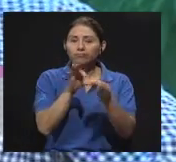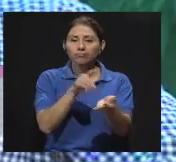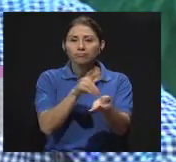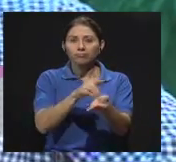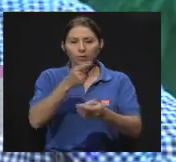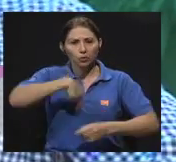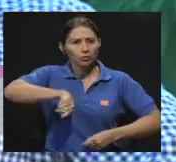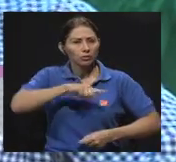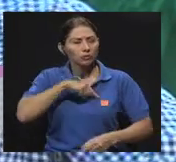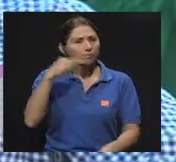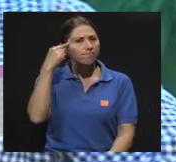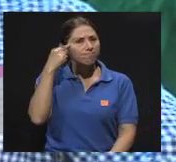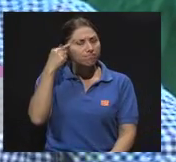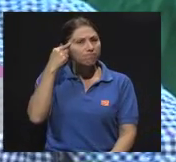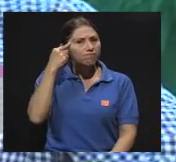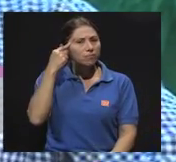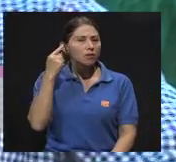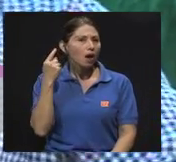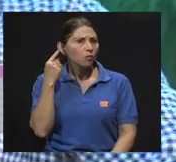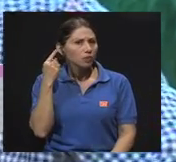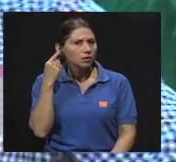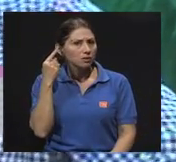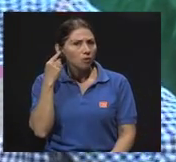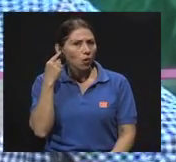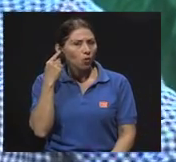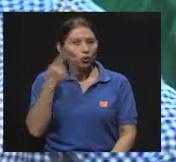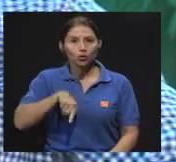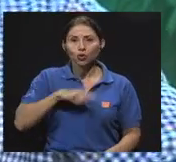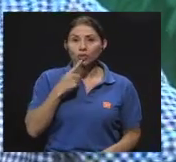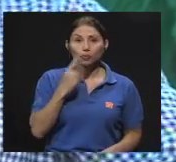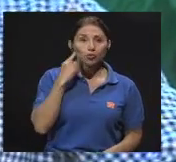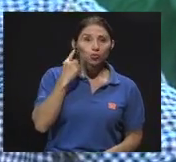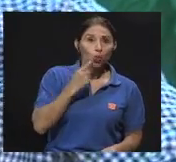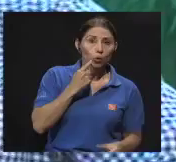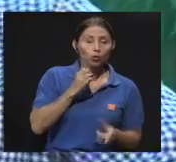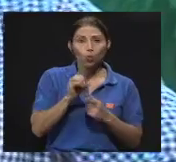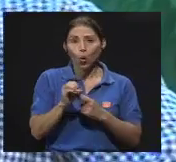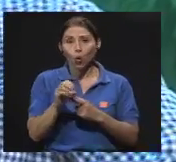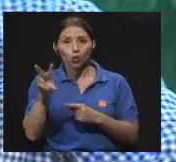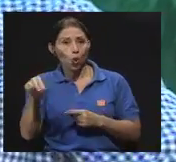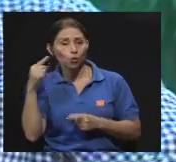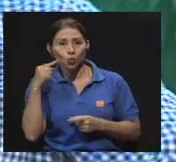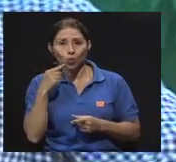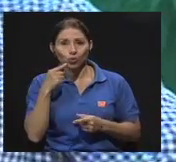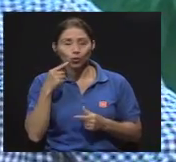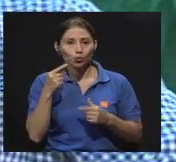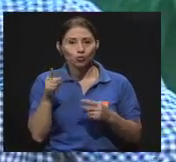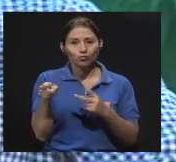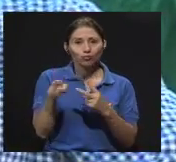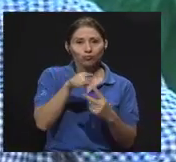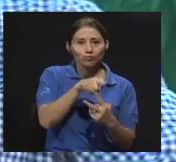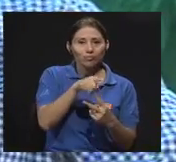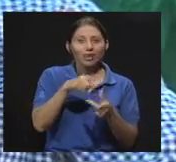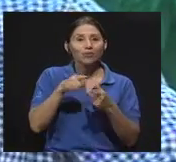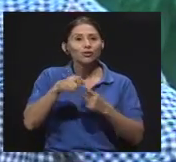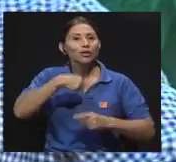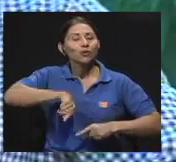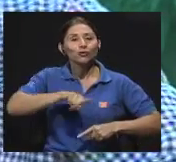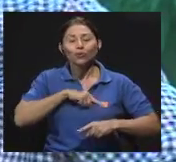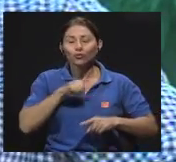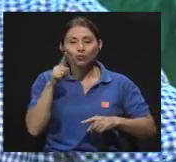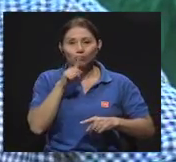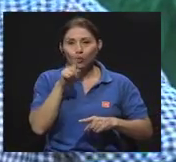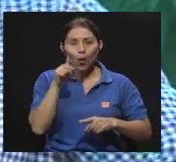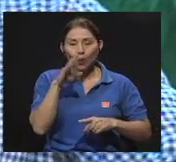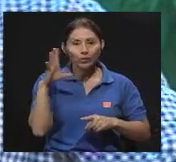pensado en la audición es somos o no somos, o somos sordos o no somos sordos y no le damos como la importancia a los